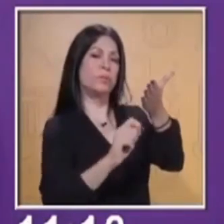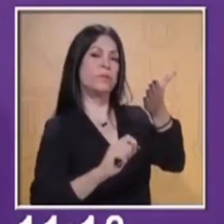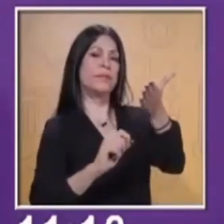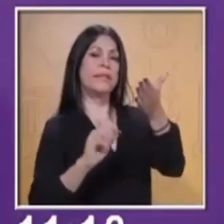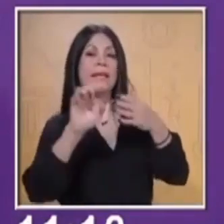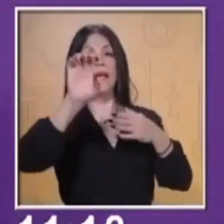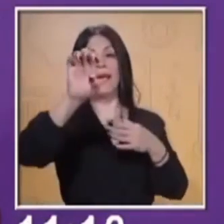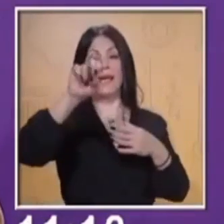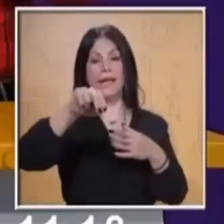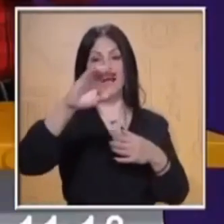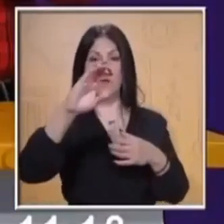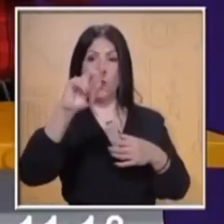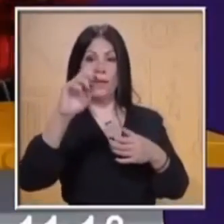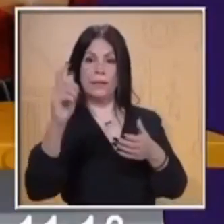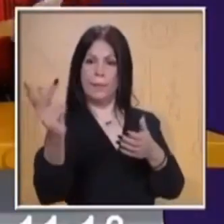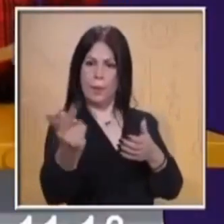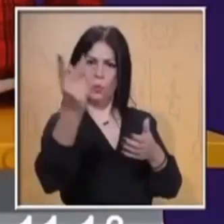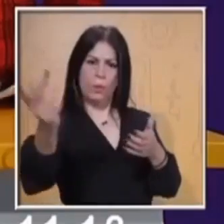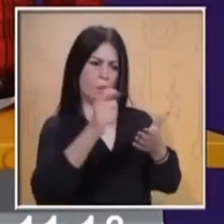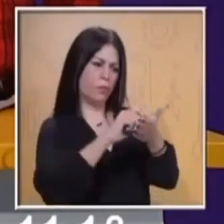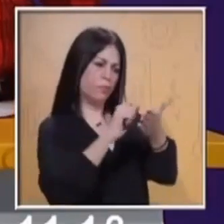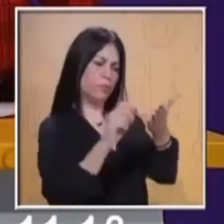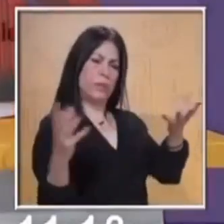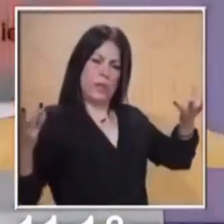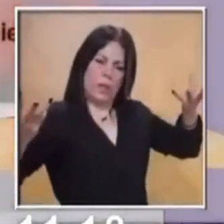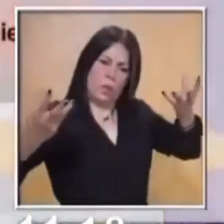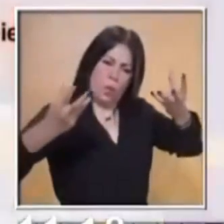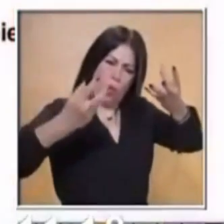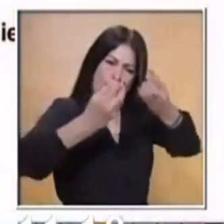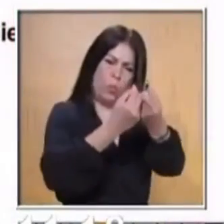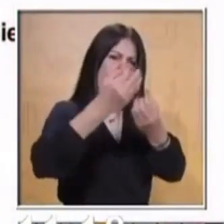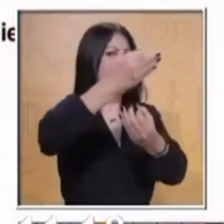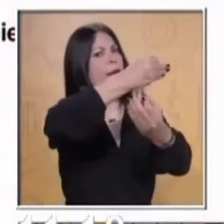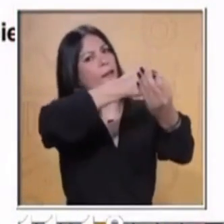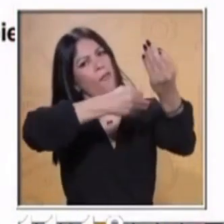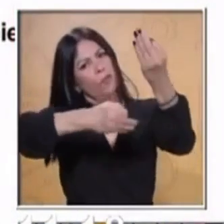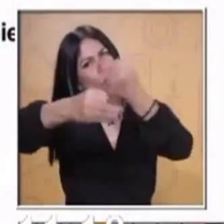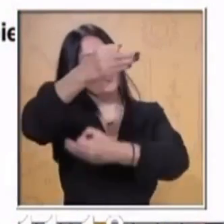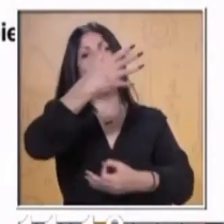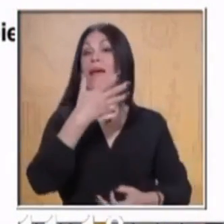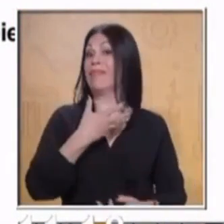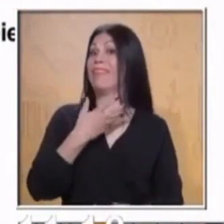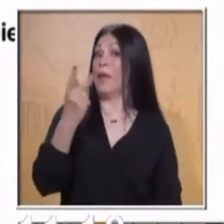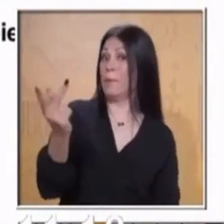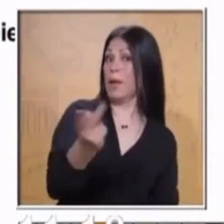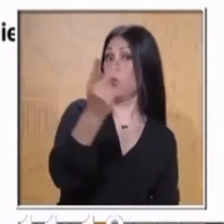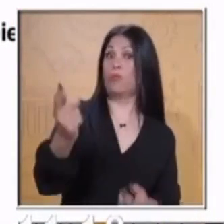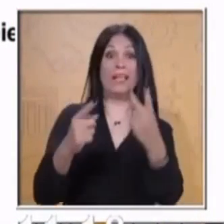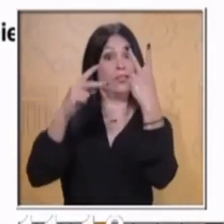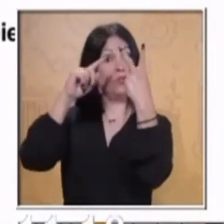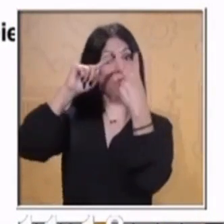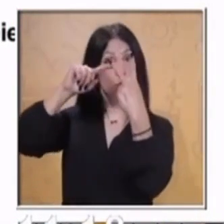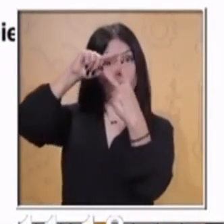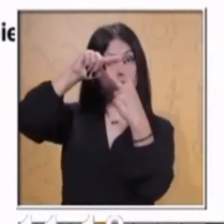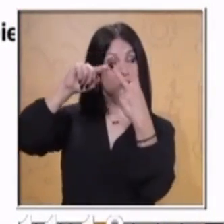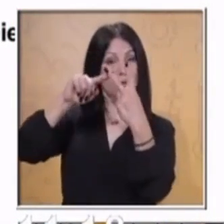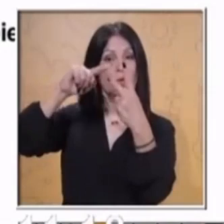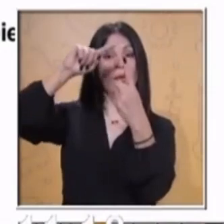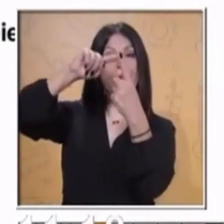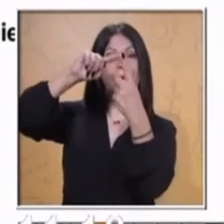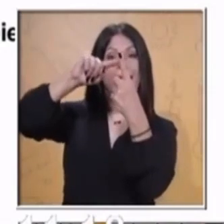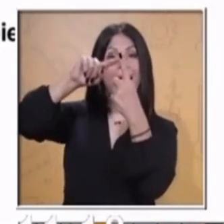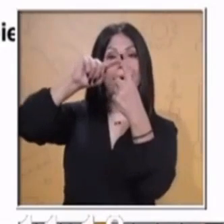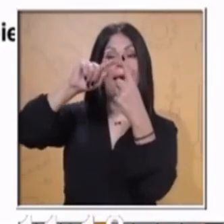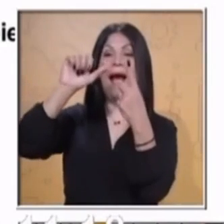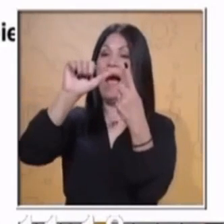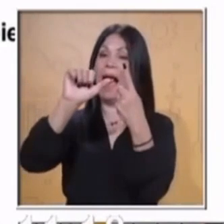¿verdad? Este, puede ser o tener preguntas abiertas o cerradas. Las preguntas, recuerden, las